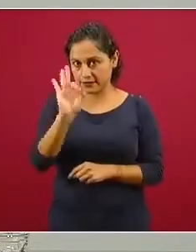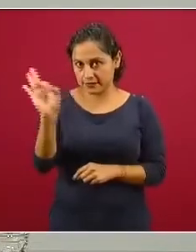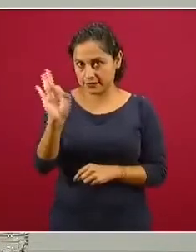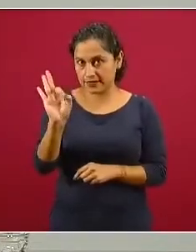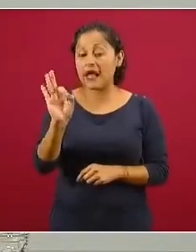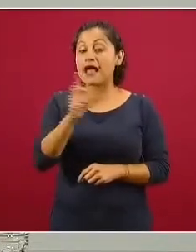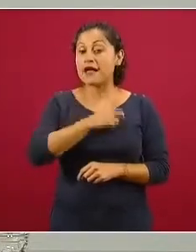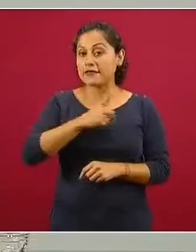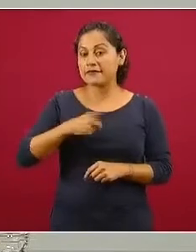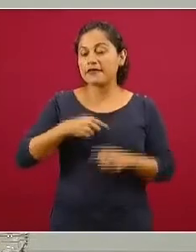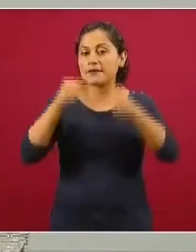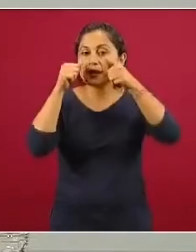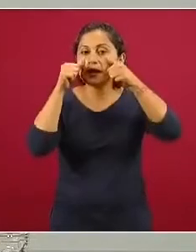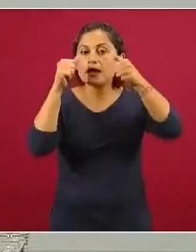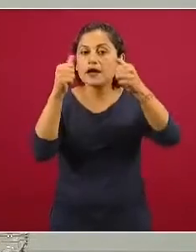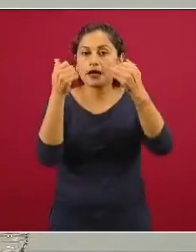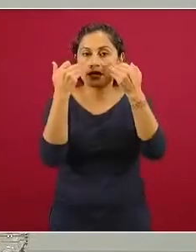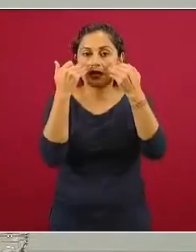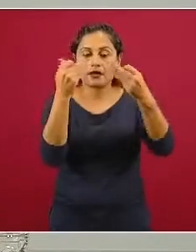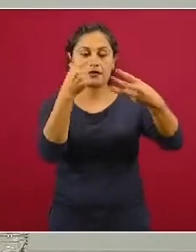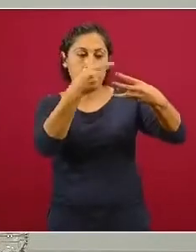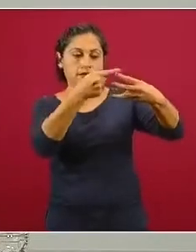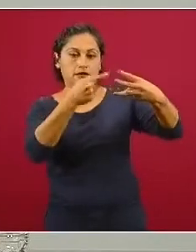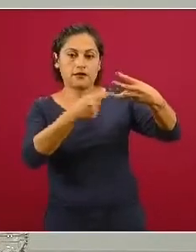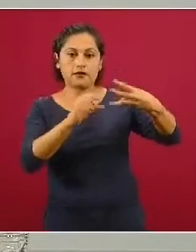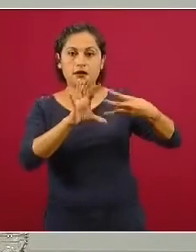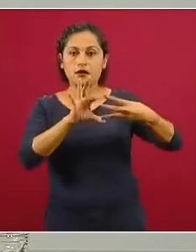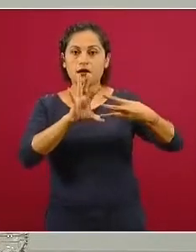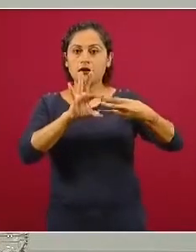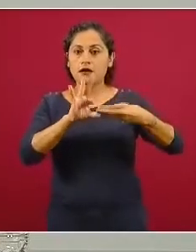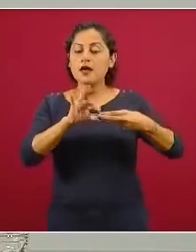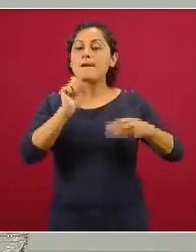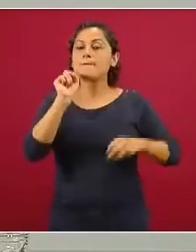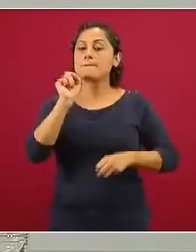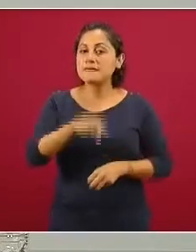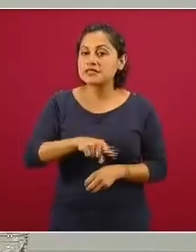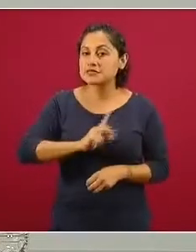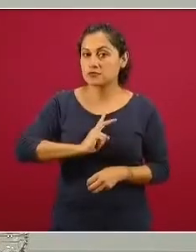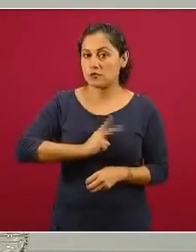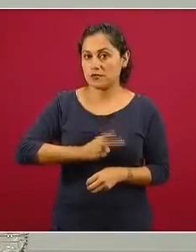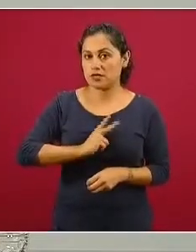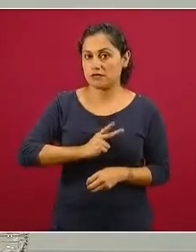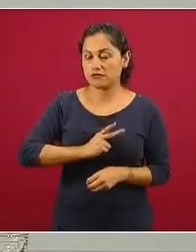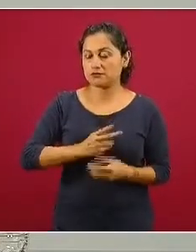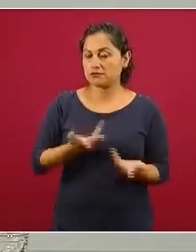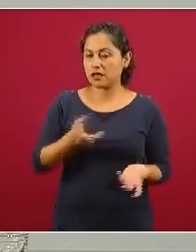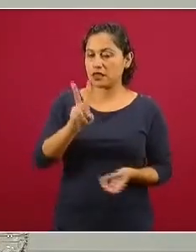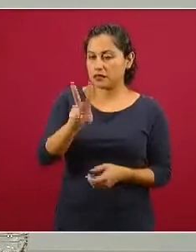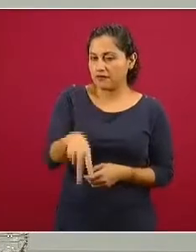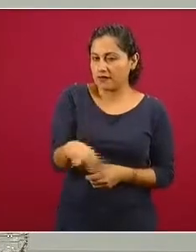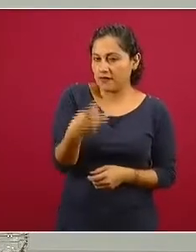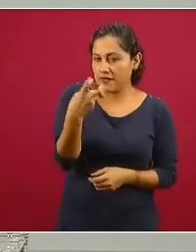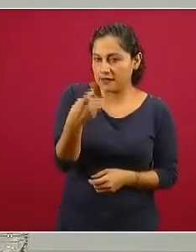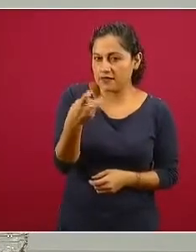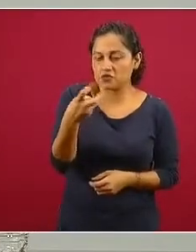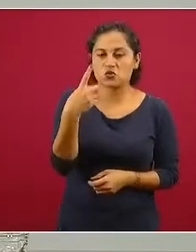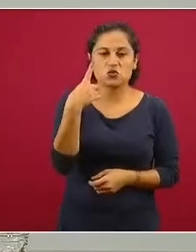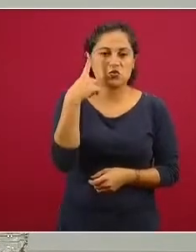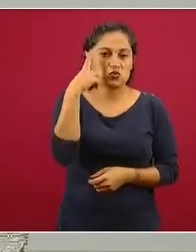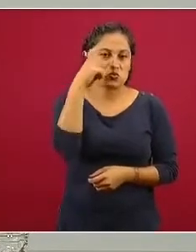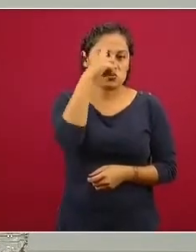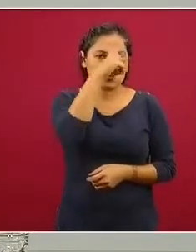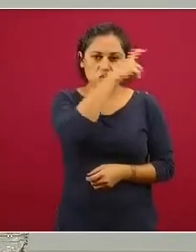primer episodio como del segundo episodio. Y esto ha sido muy raro que se pueda demostrar.